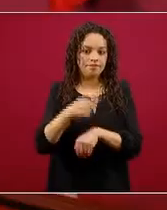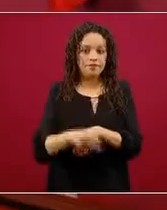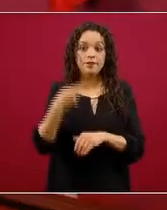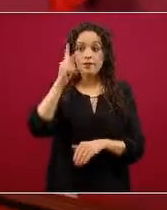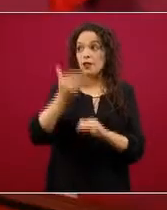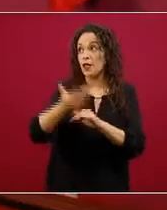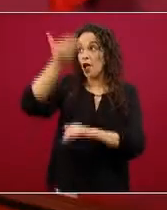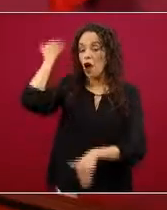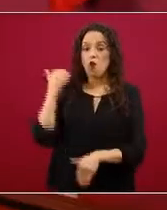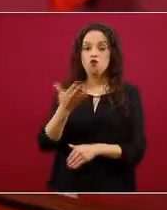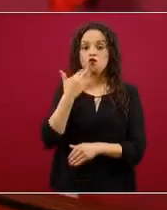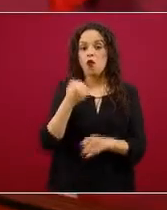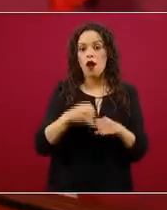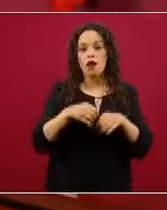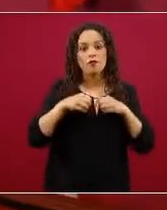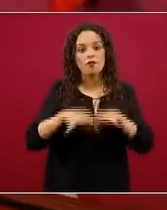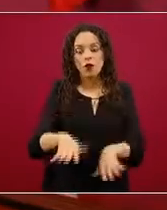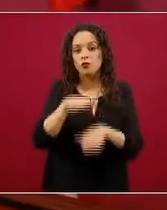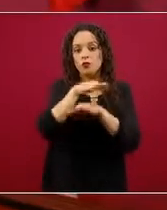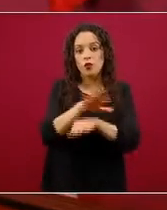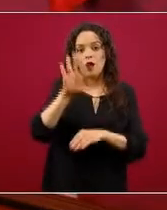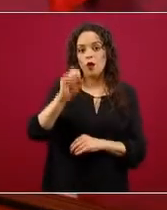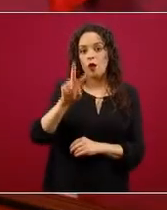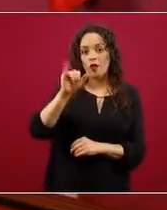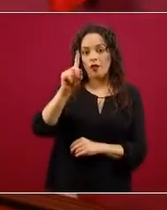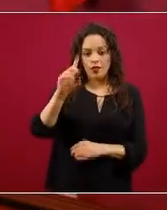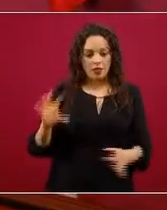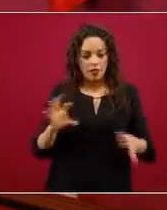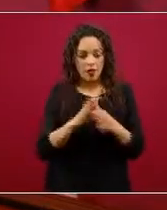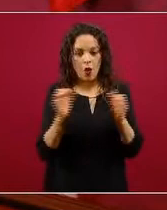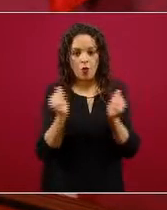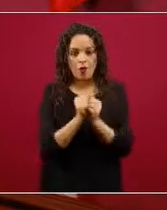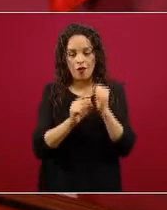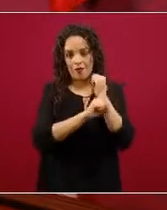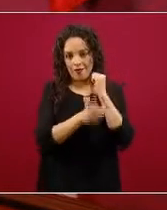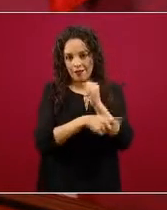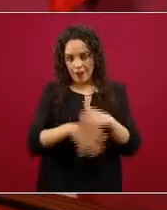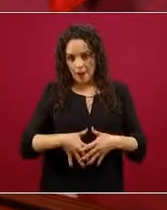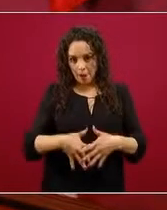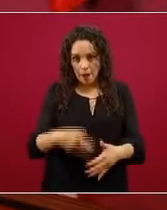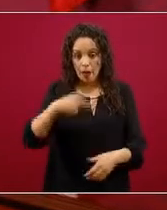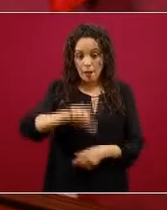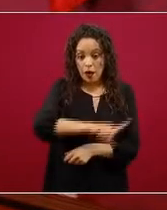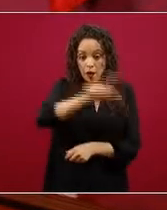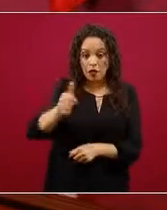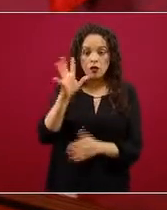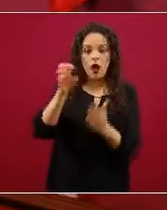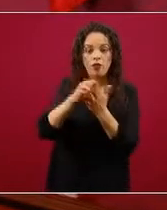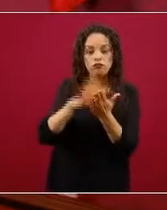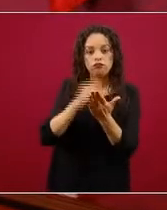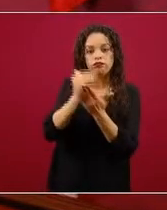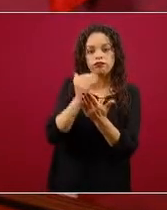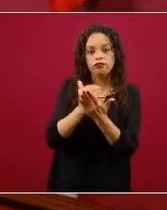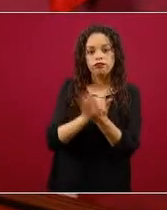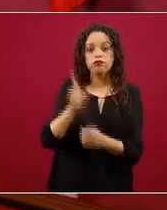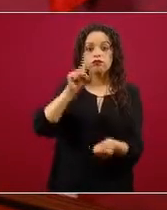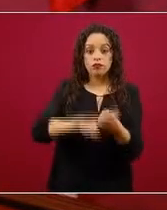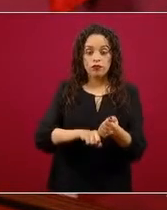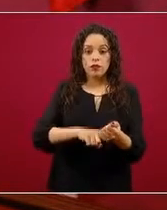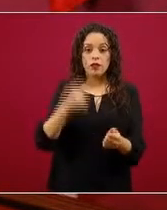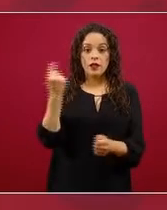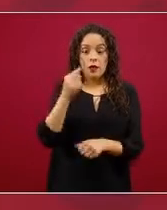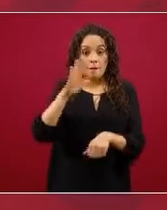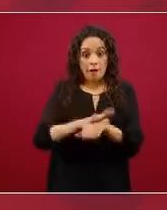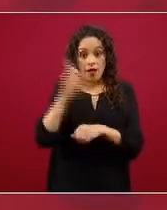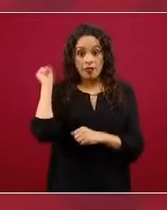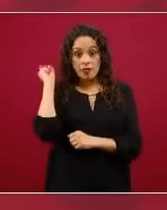alguna respecto a COVID y embarazo, pero posteriormente se ha documentado que la probabilidad de complicaciones no es